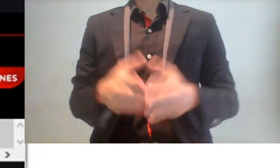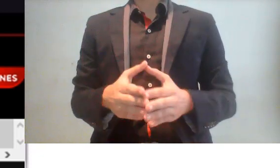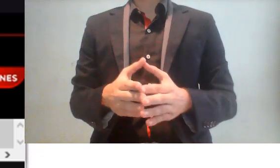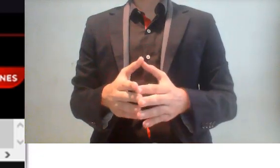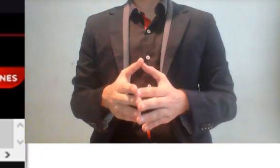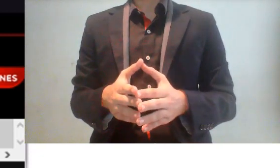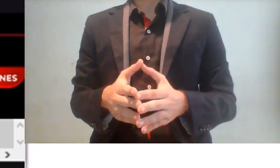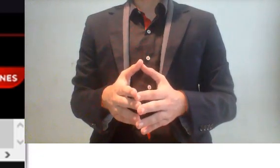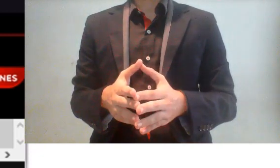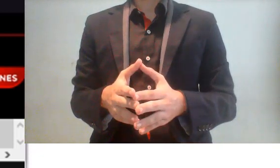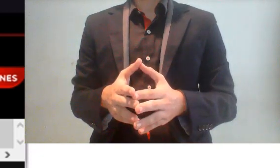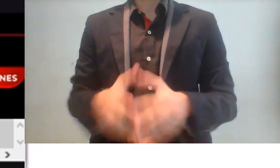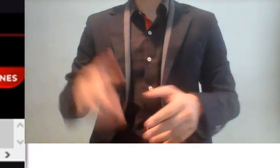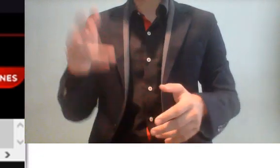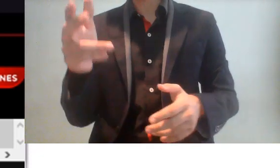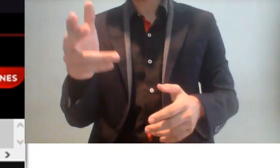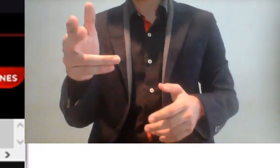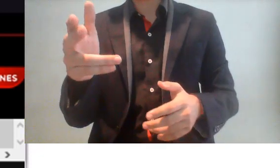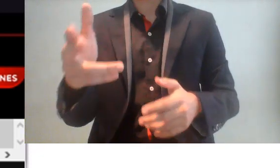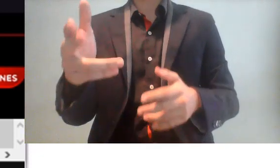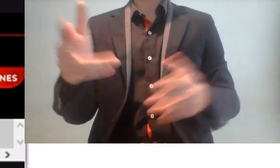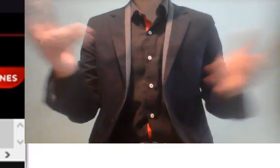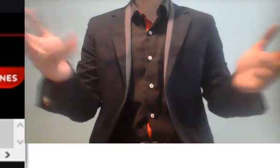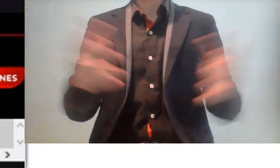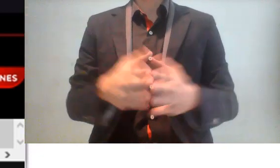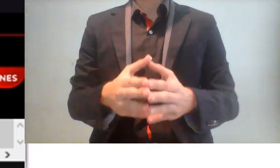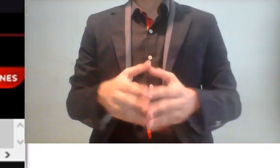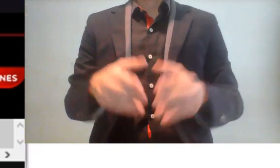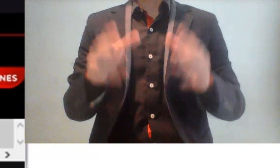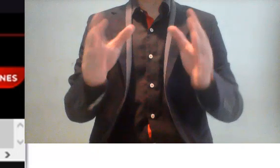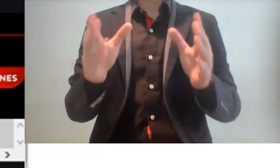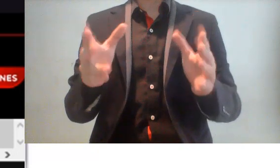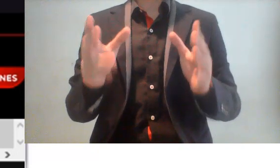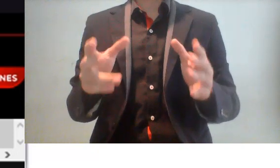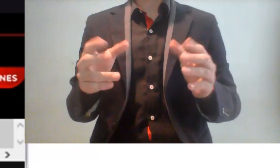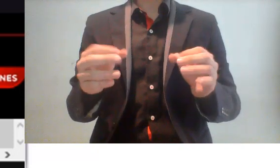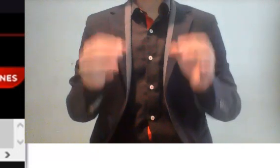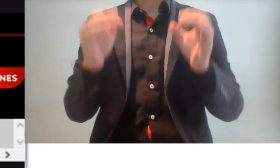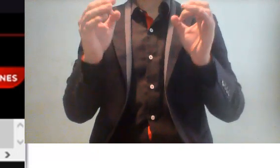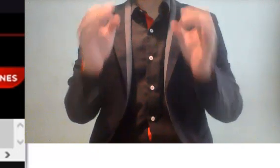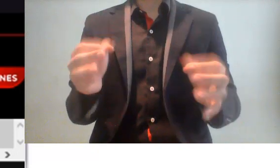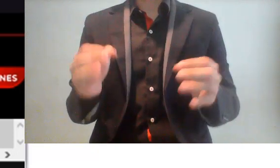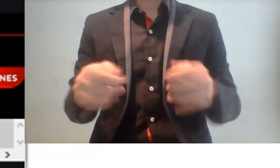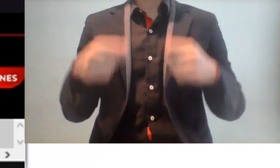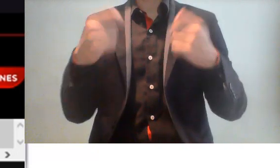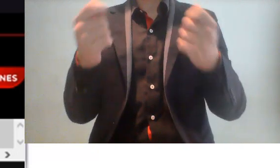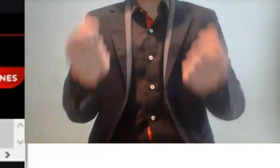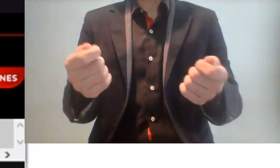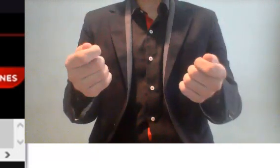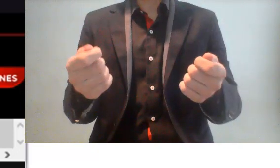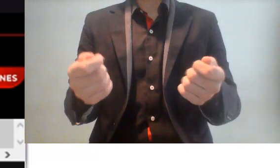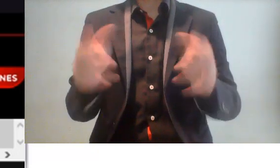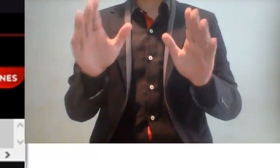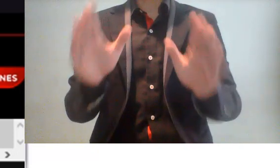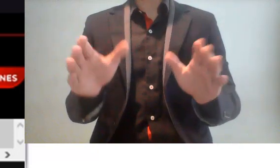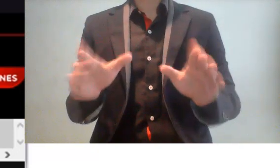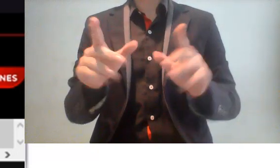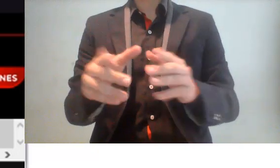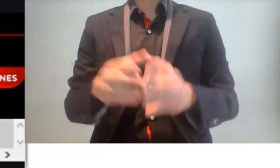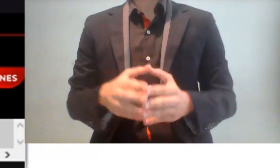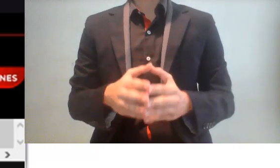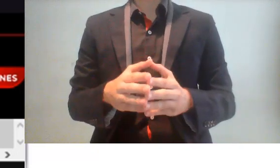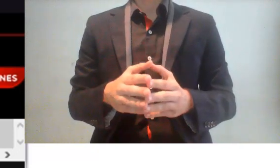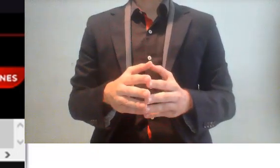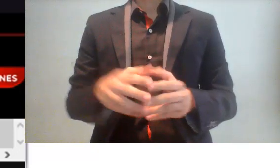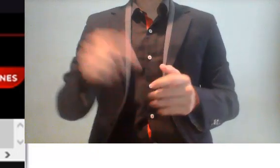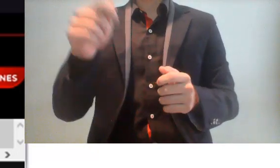esa es la ideología del perredismo, esa es la ideología del prismo, ese tipo de ideologías mediocres, incapaces, y que además son